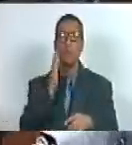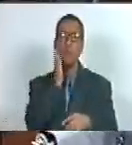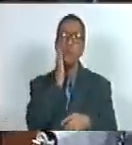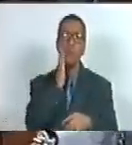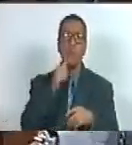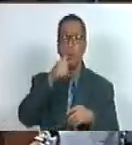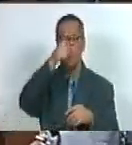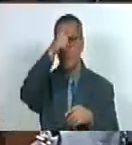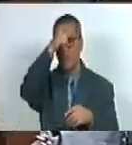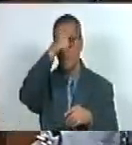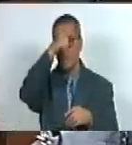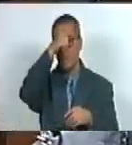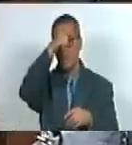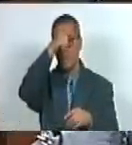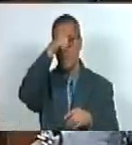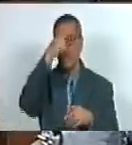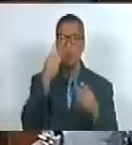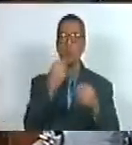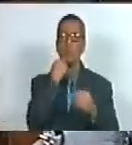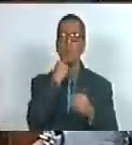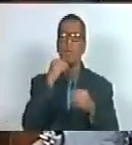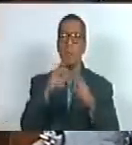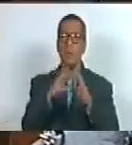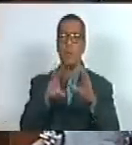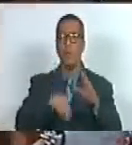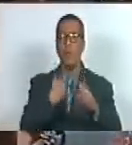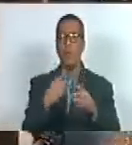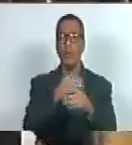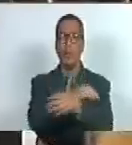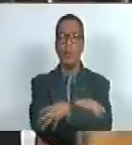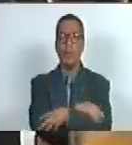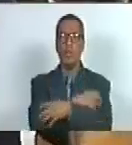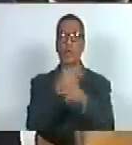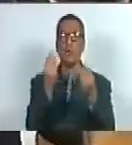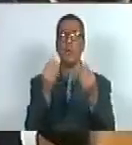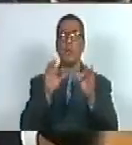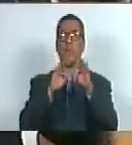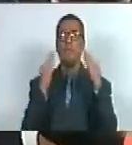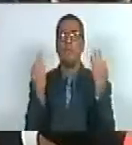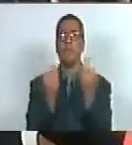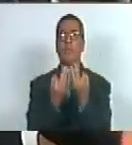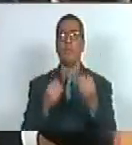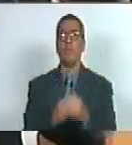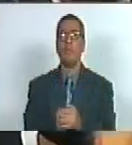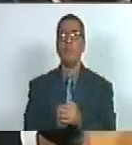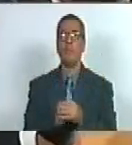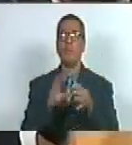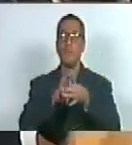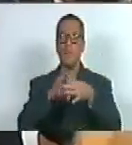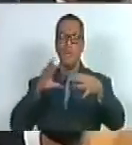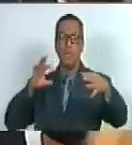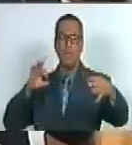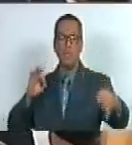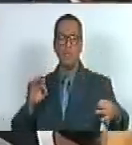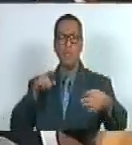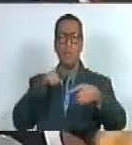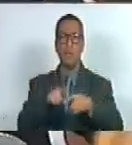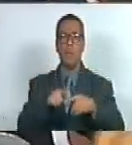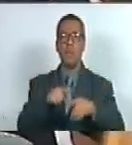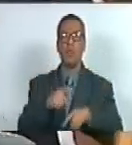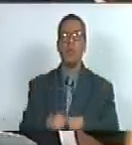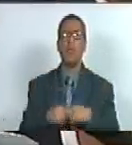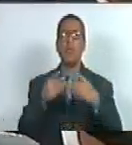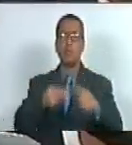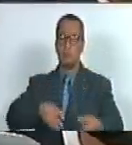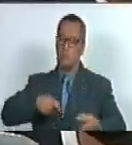domingo no tendrán cerca a sus hijos para abrazarlos cuántas familias están separadas producto del